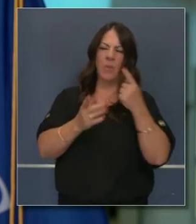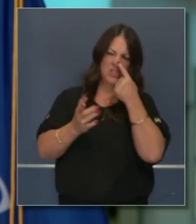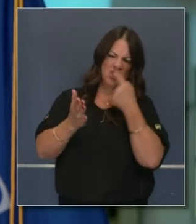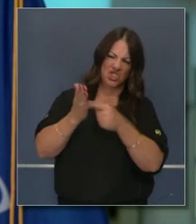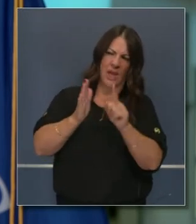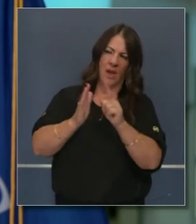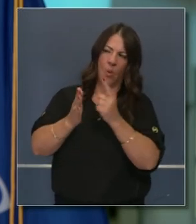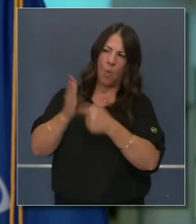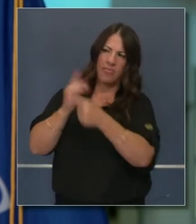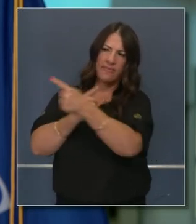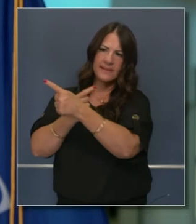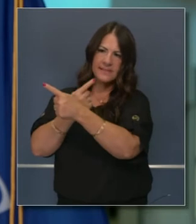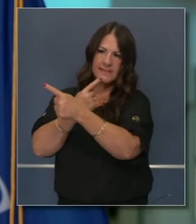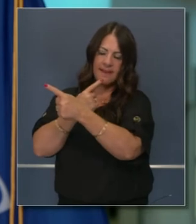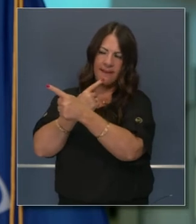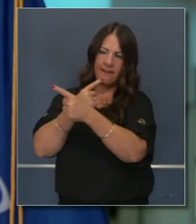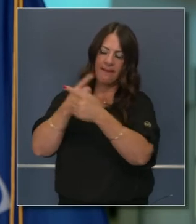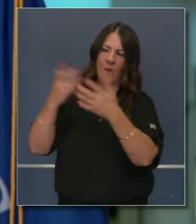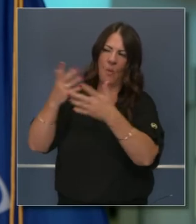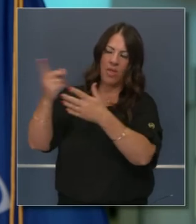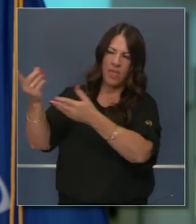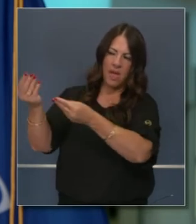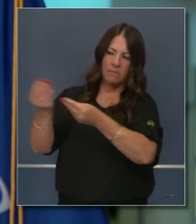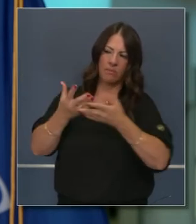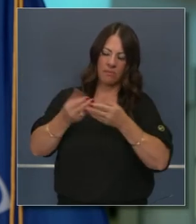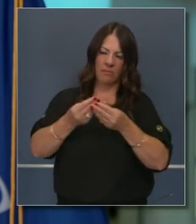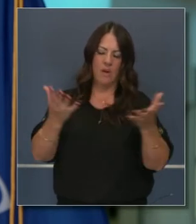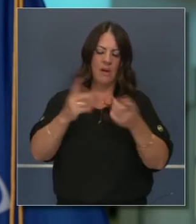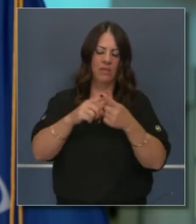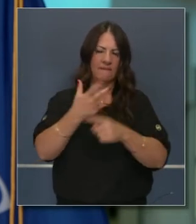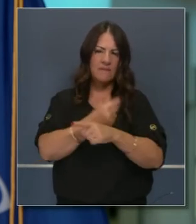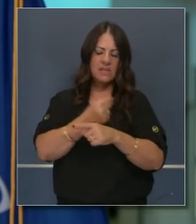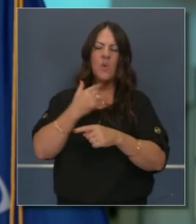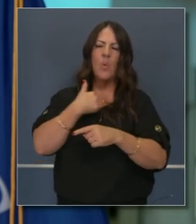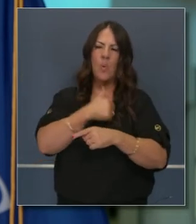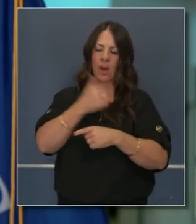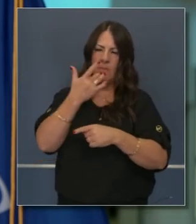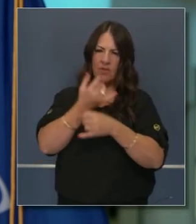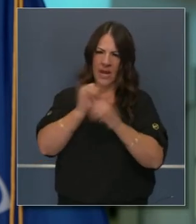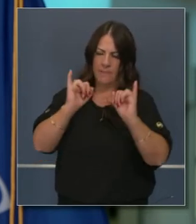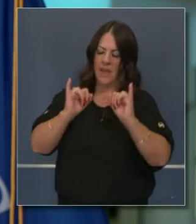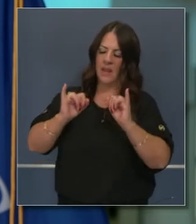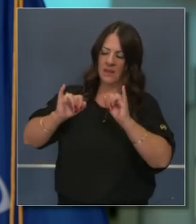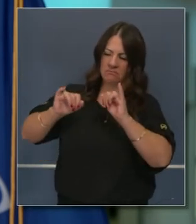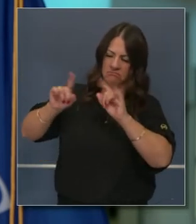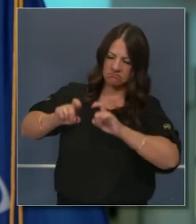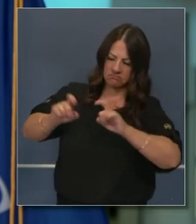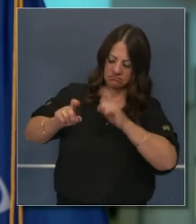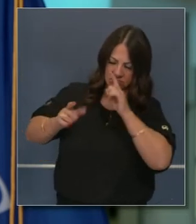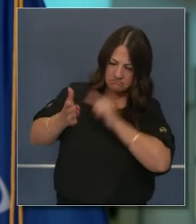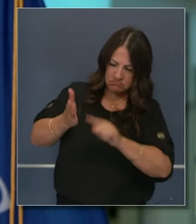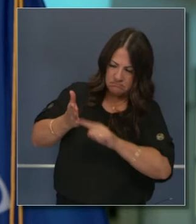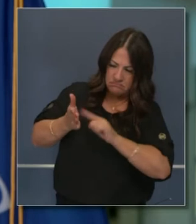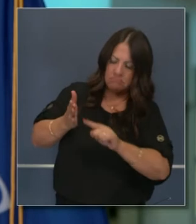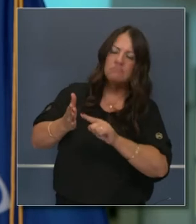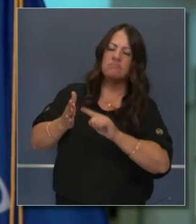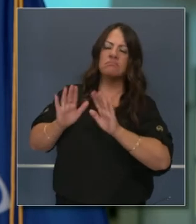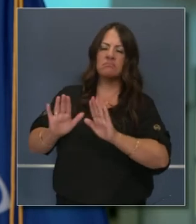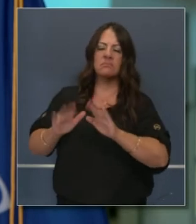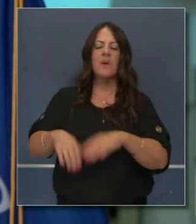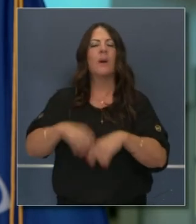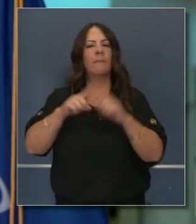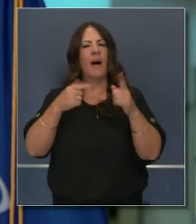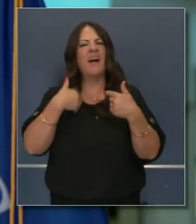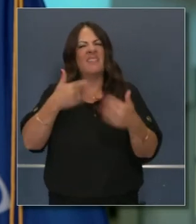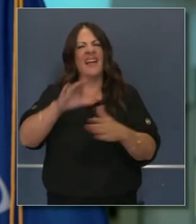ojo a visor que está pendiente de los resultados y de todo. Así